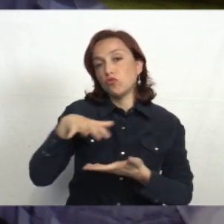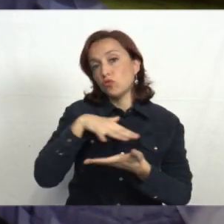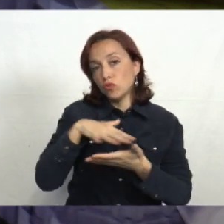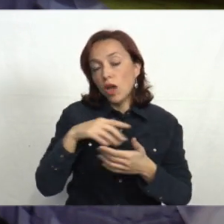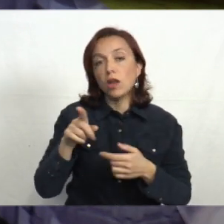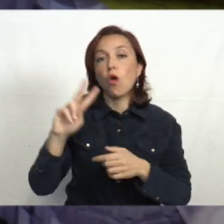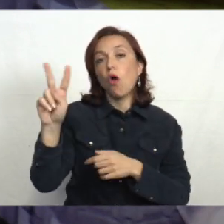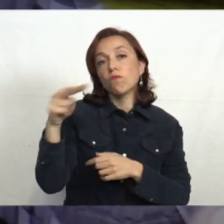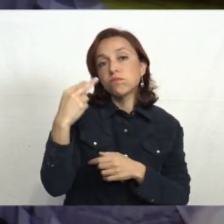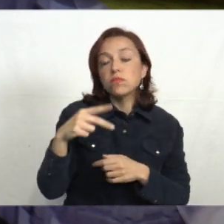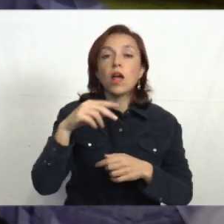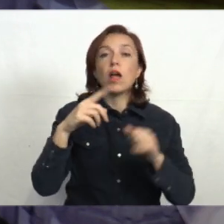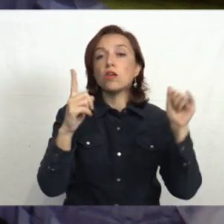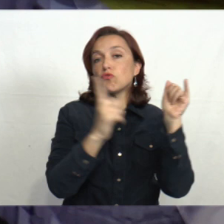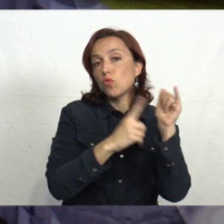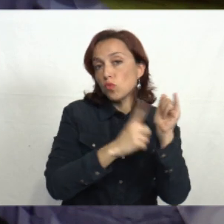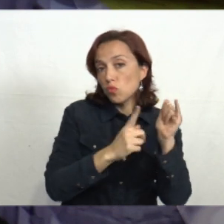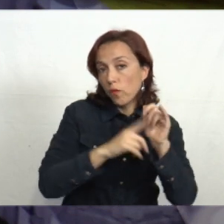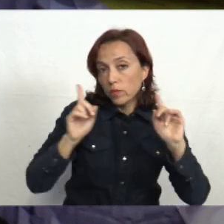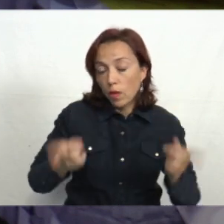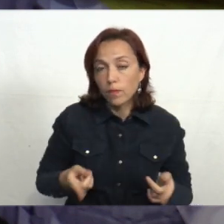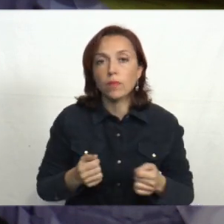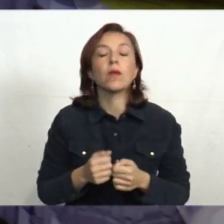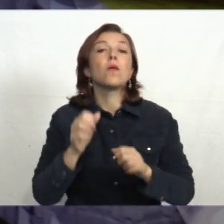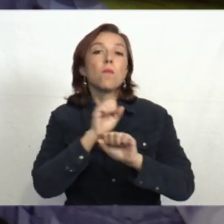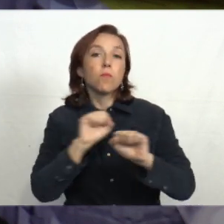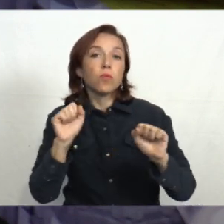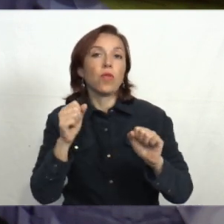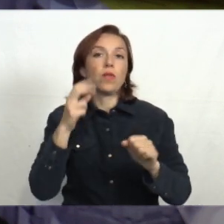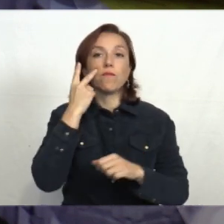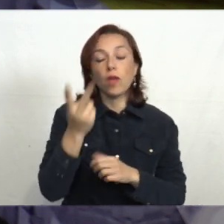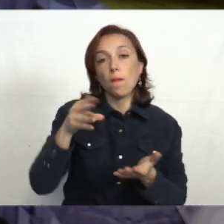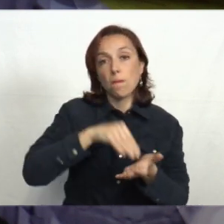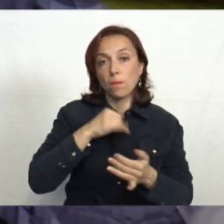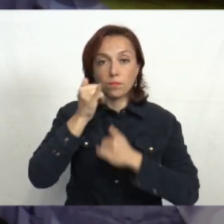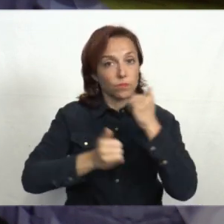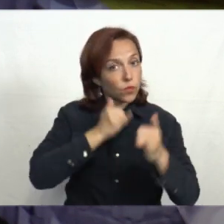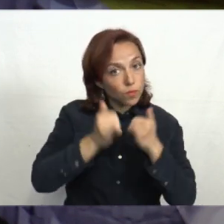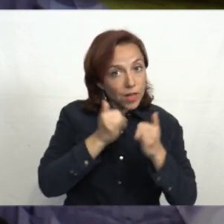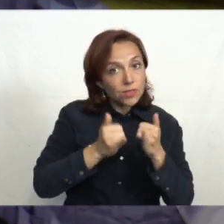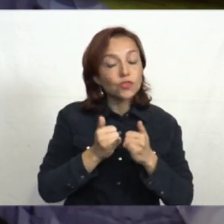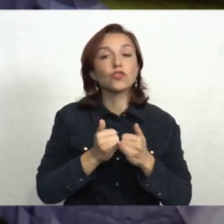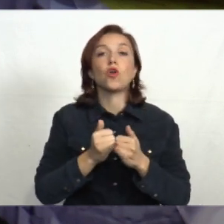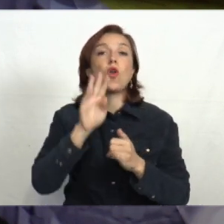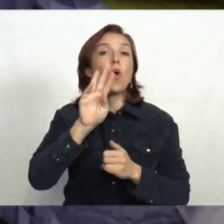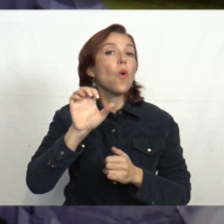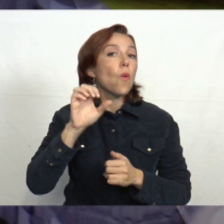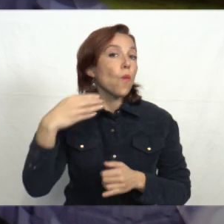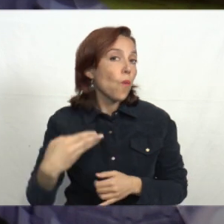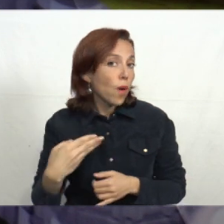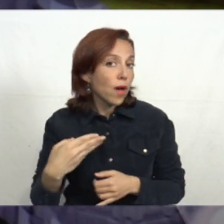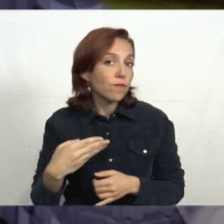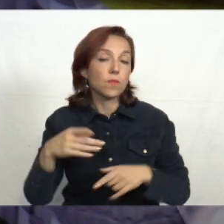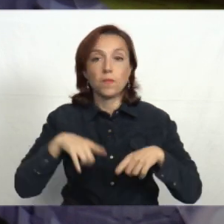y a ingresar a nuestro canal oficial en YouTube, Mi Interior Uruguay. También, para ampliar toda la información, pueden acceder a nuestro sitio oficial, www